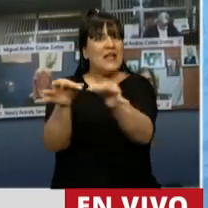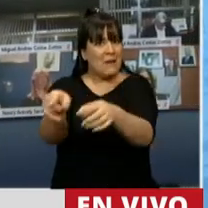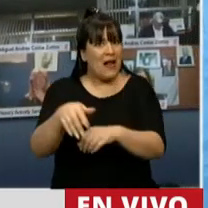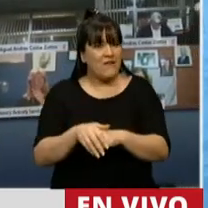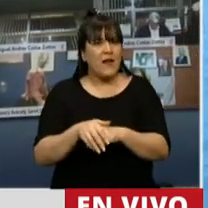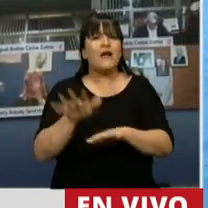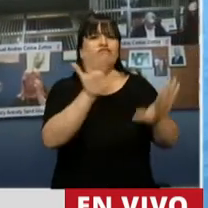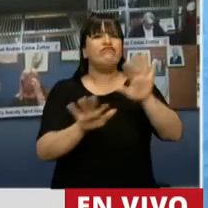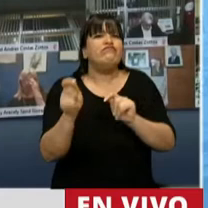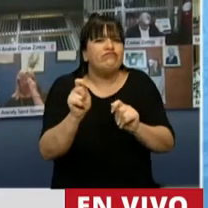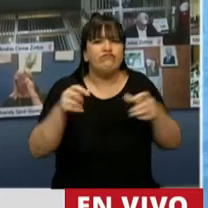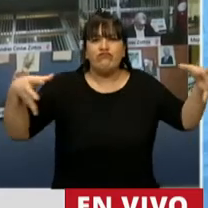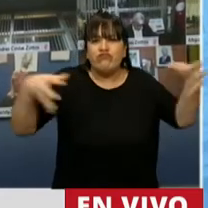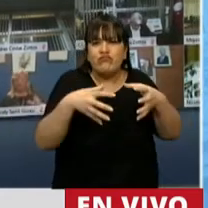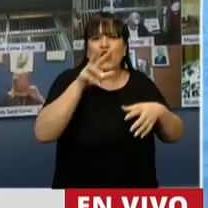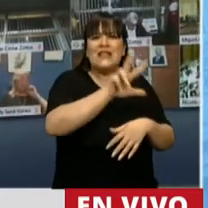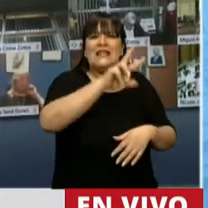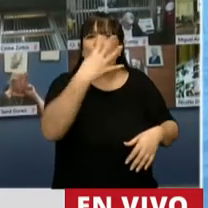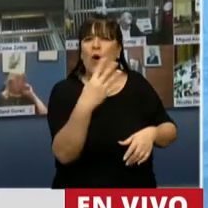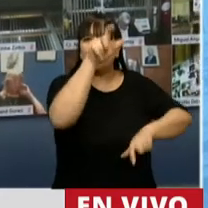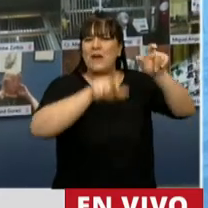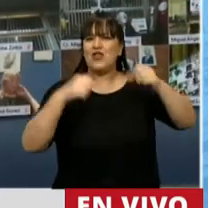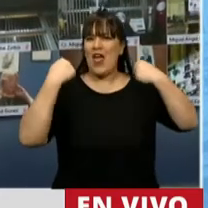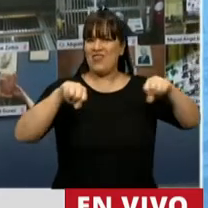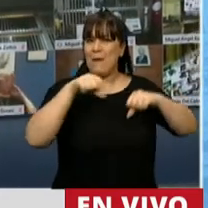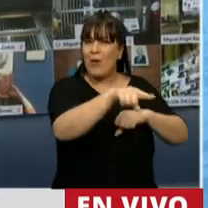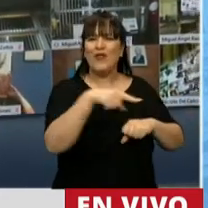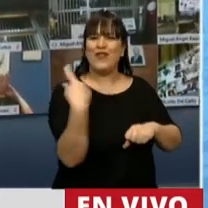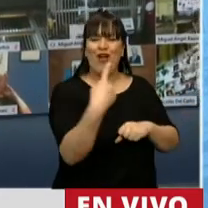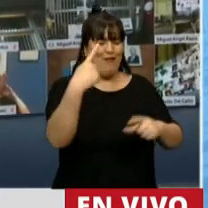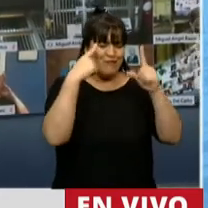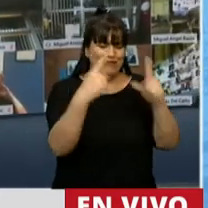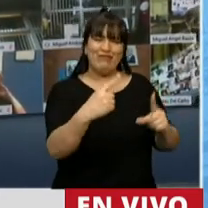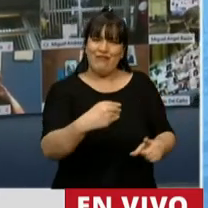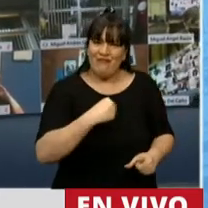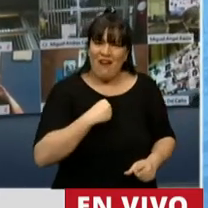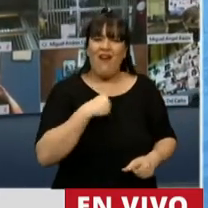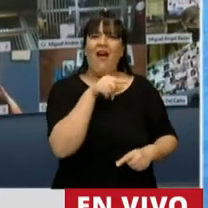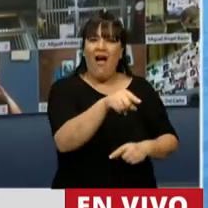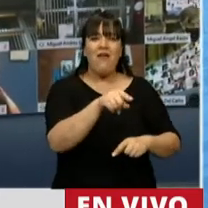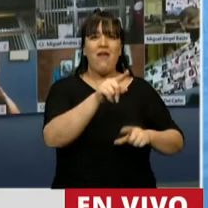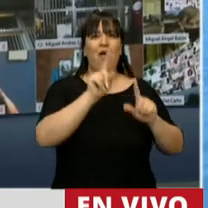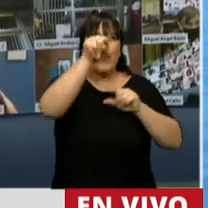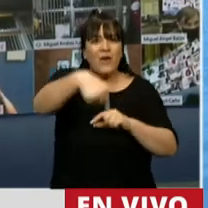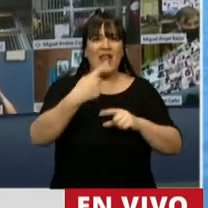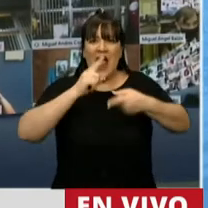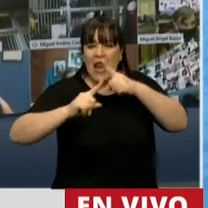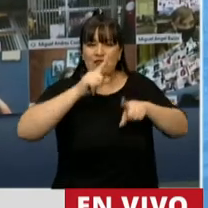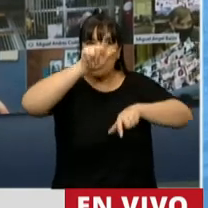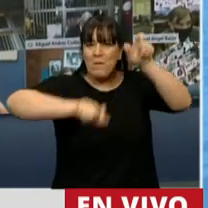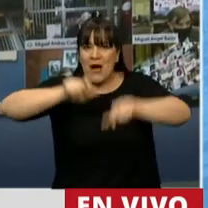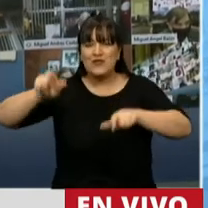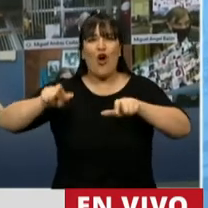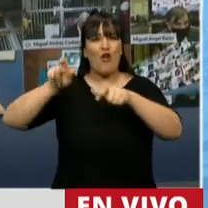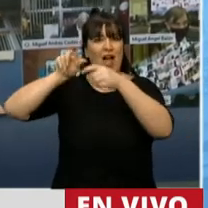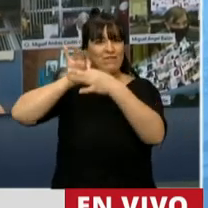a partir de un grupo de 34 deportistas que creemos que el relacionamiento a través